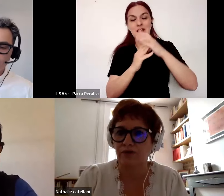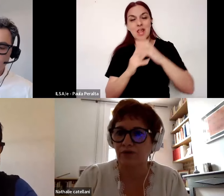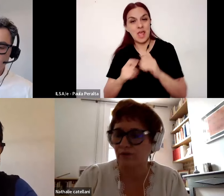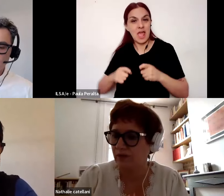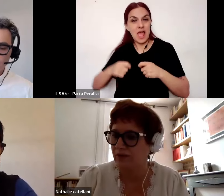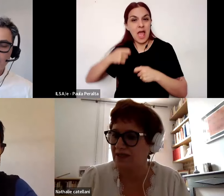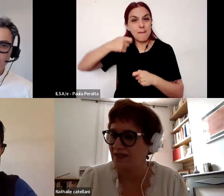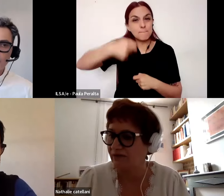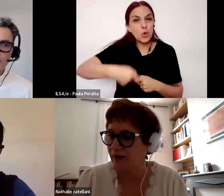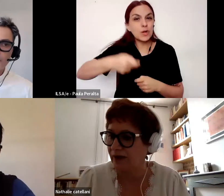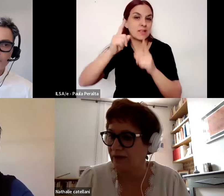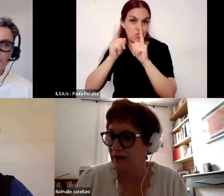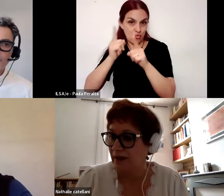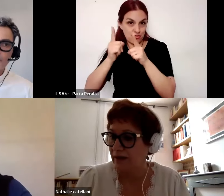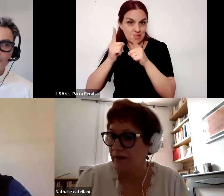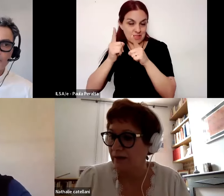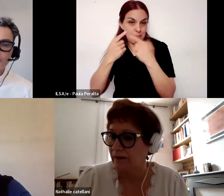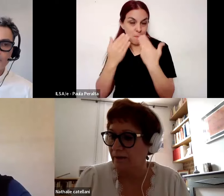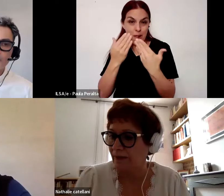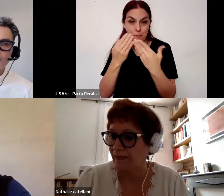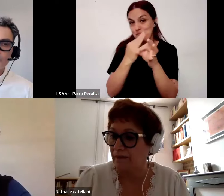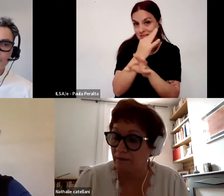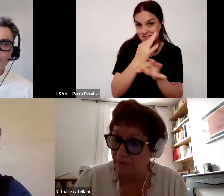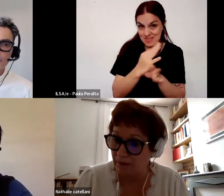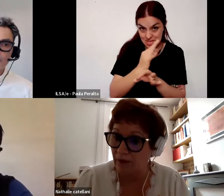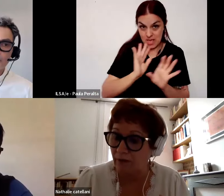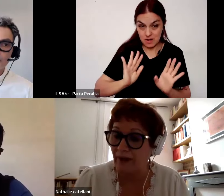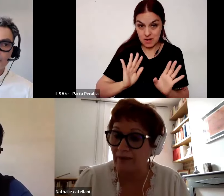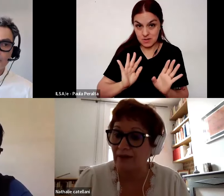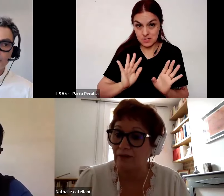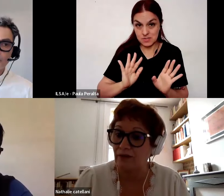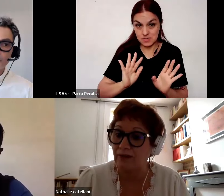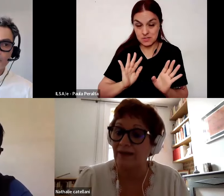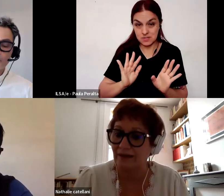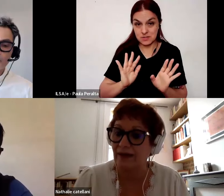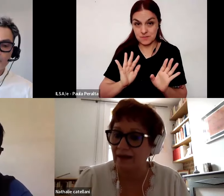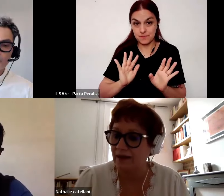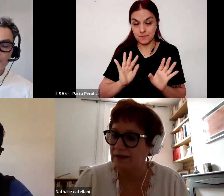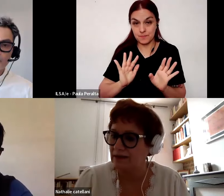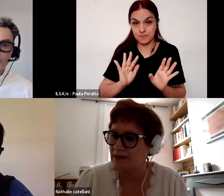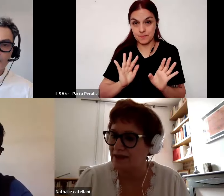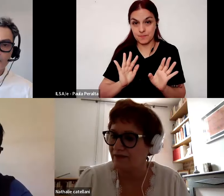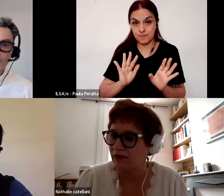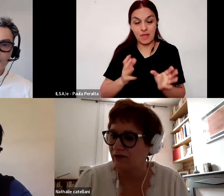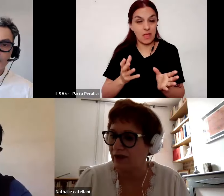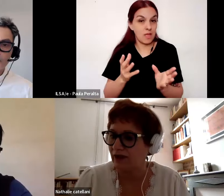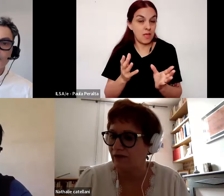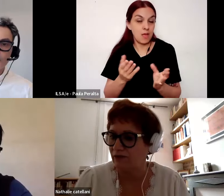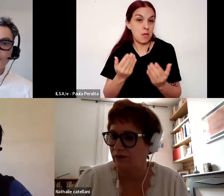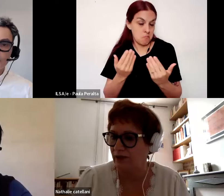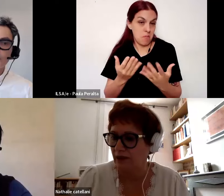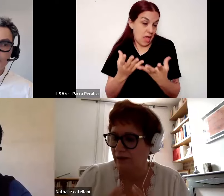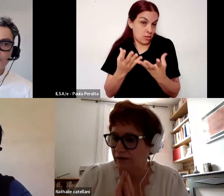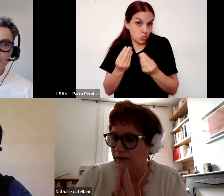docentes para la producción de saberes les permite integrar